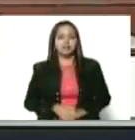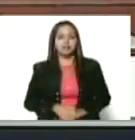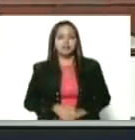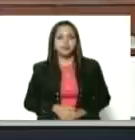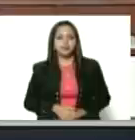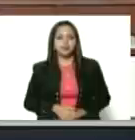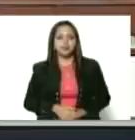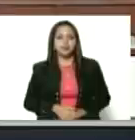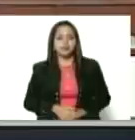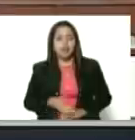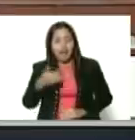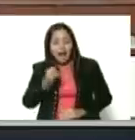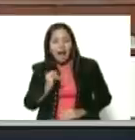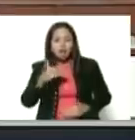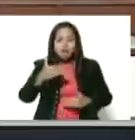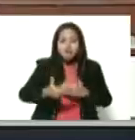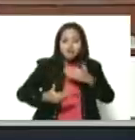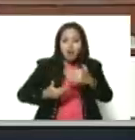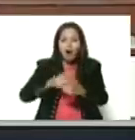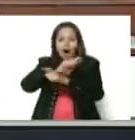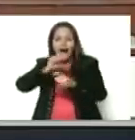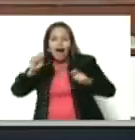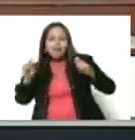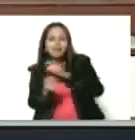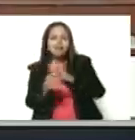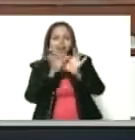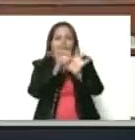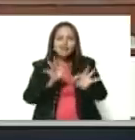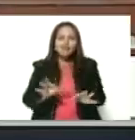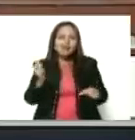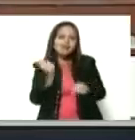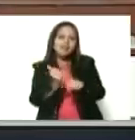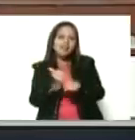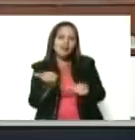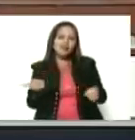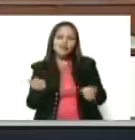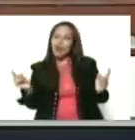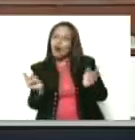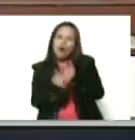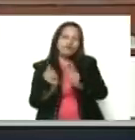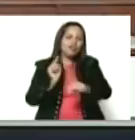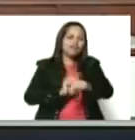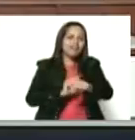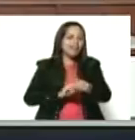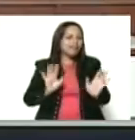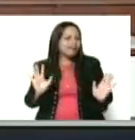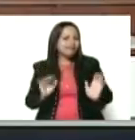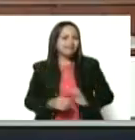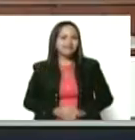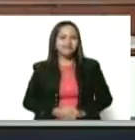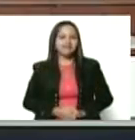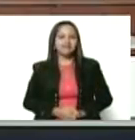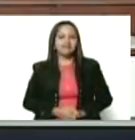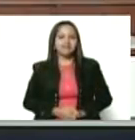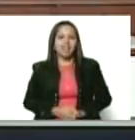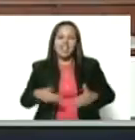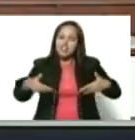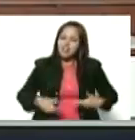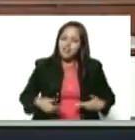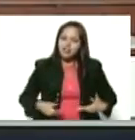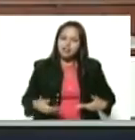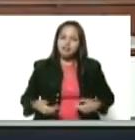impactando todas las estructuras de poder y es cuestión de tiempo, es cuestión de tiempo y de lucha.